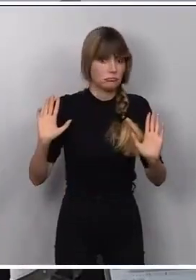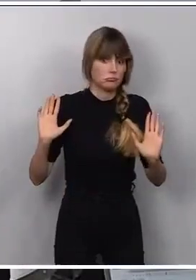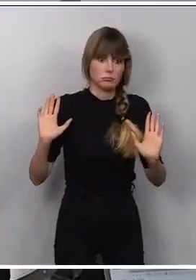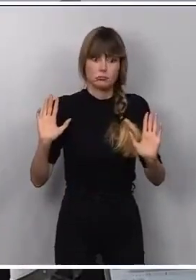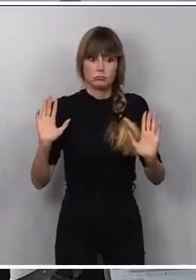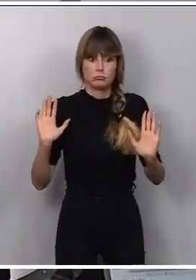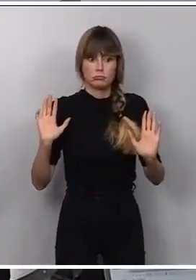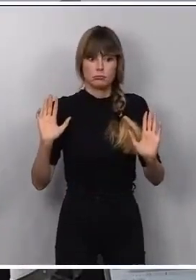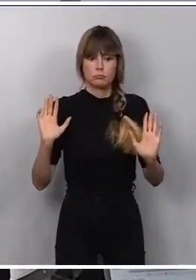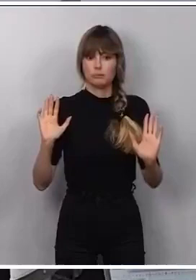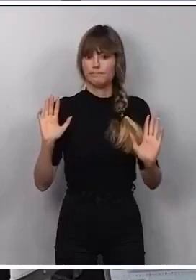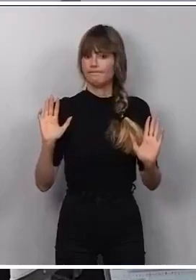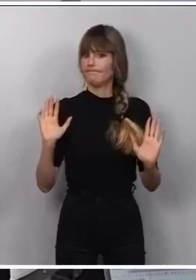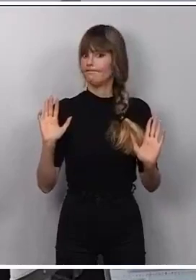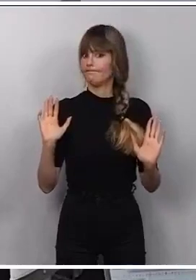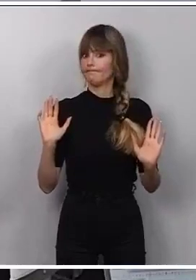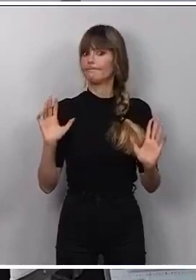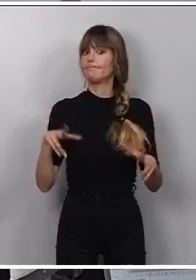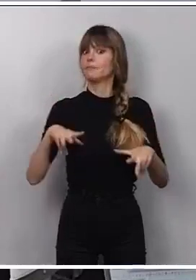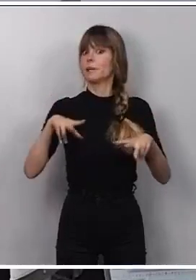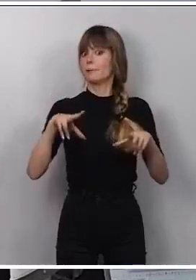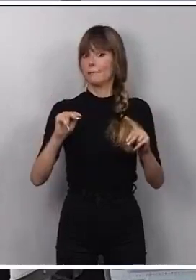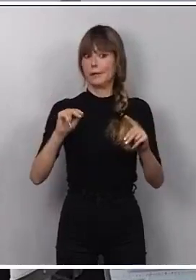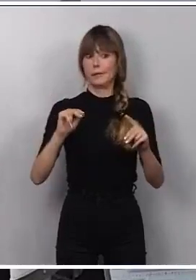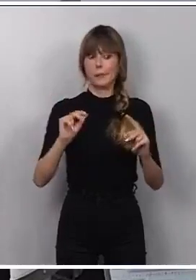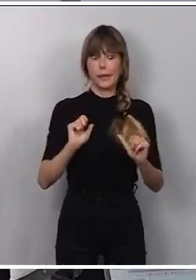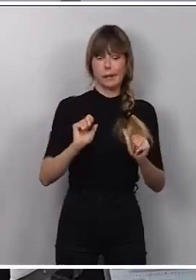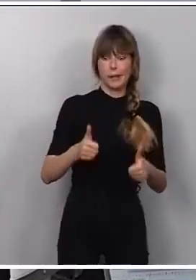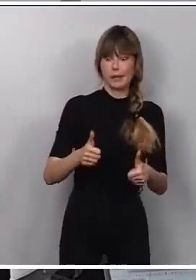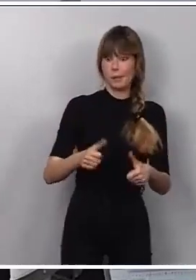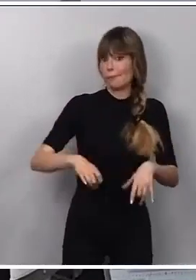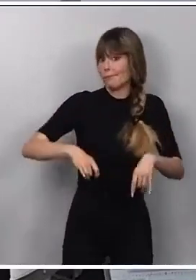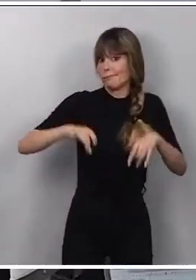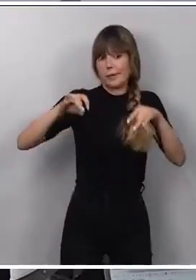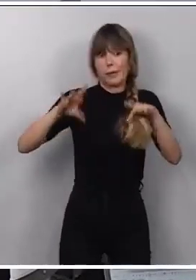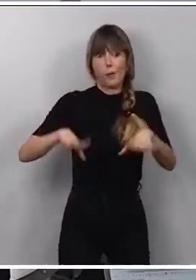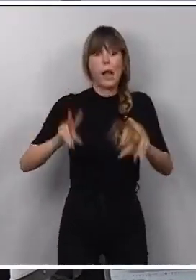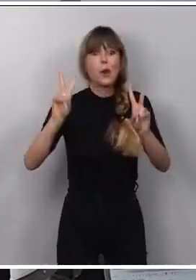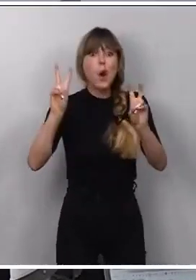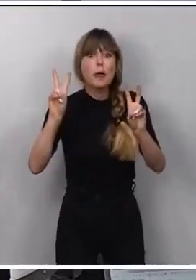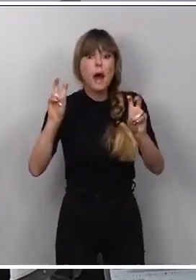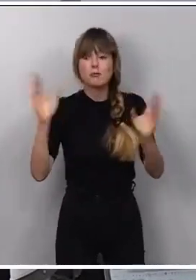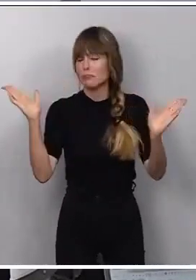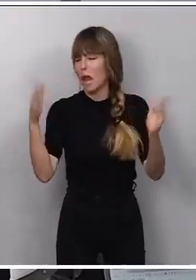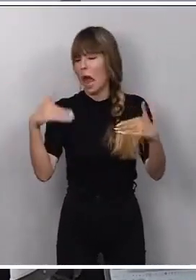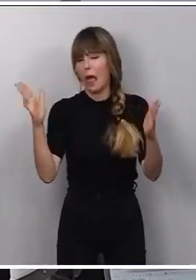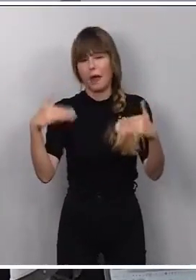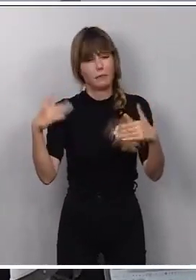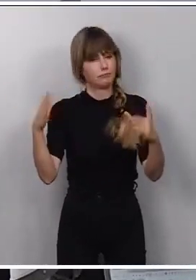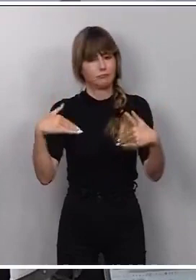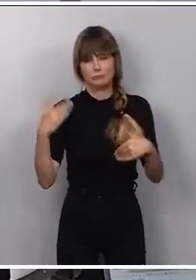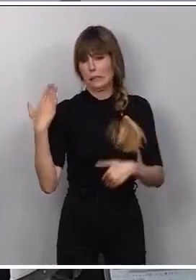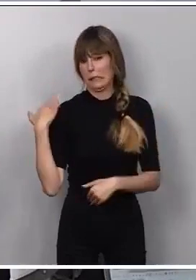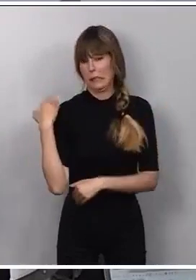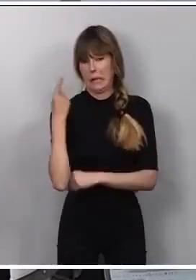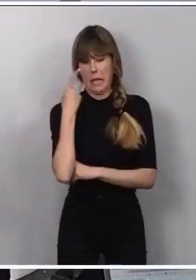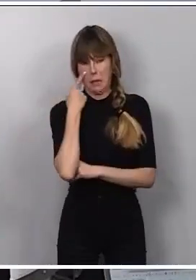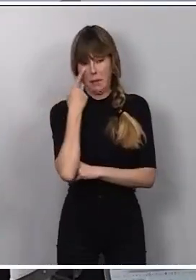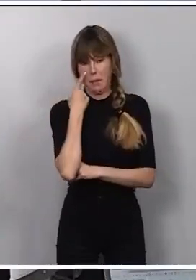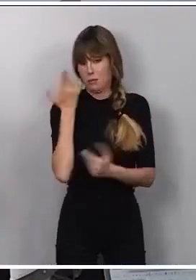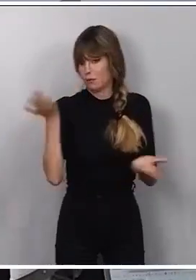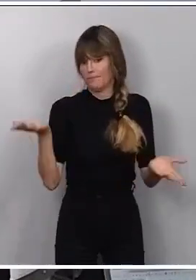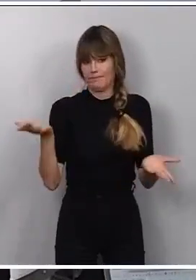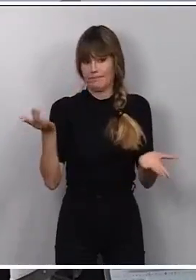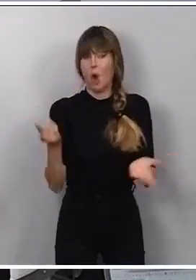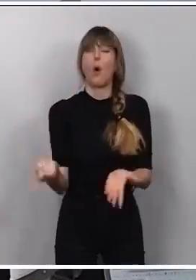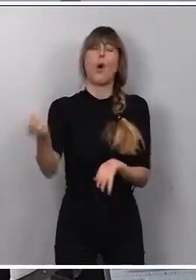concluyó como arrancó, sin ningún tipo de novedad. Lo que vimos ayer, una vez más,